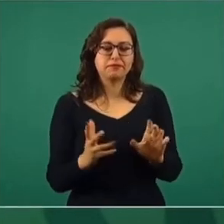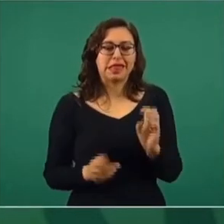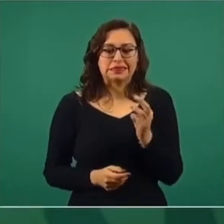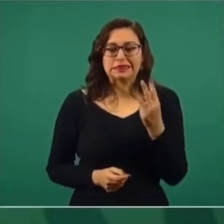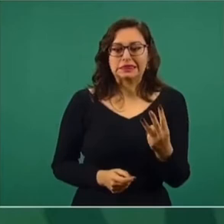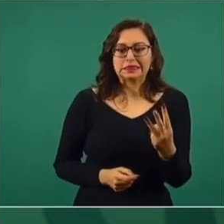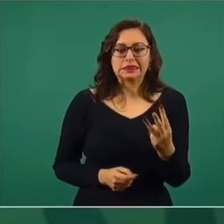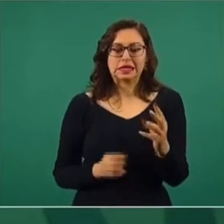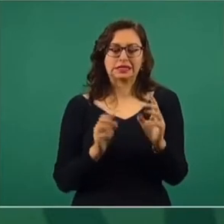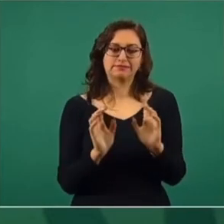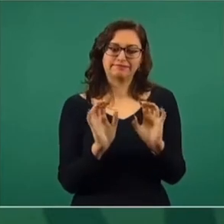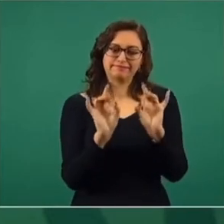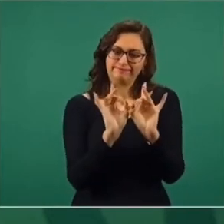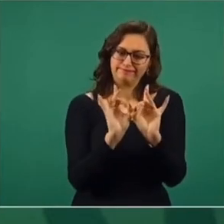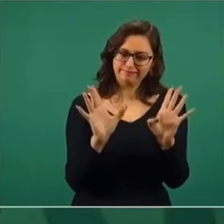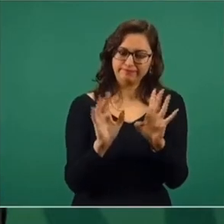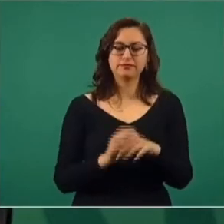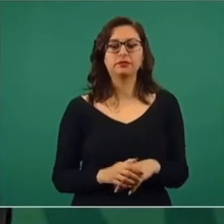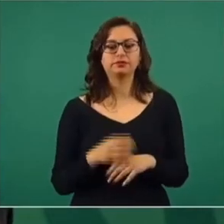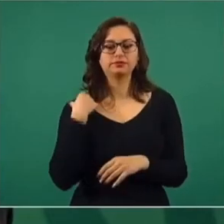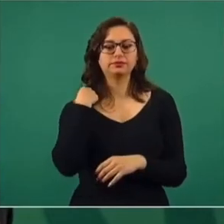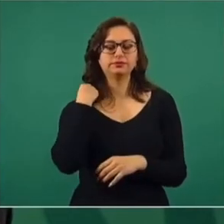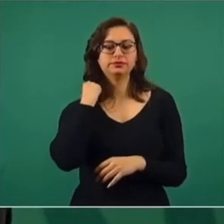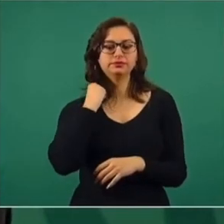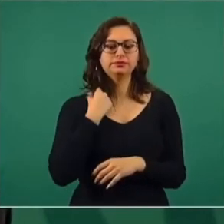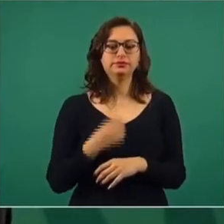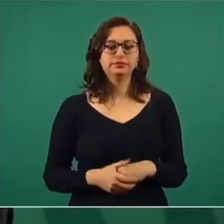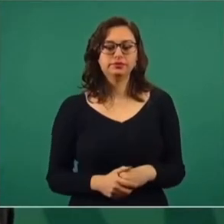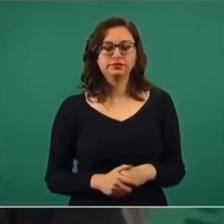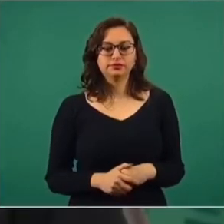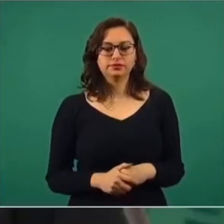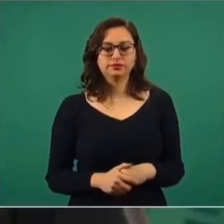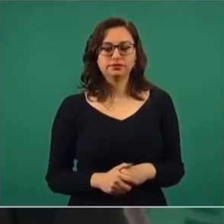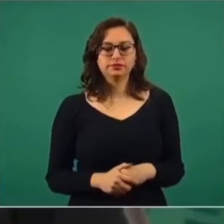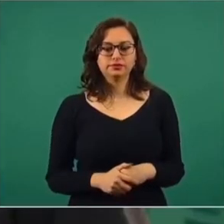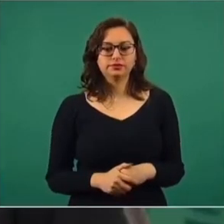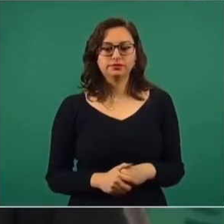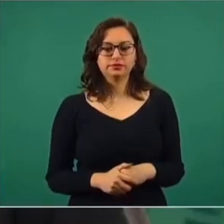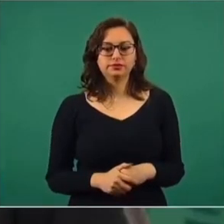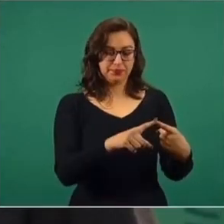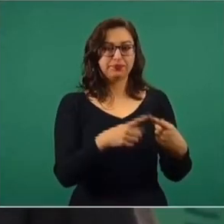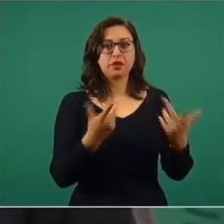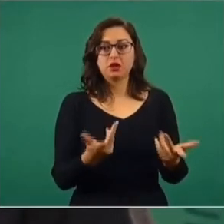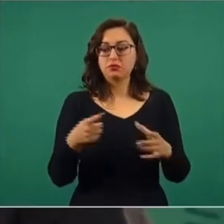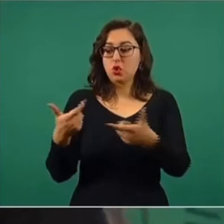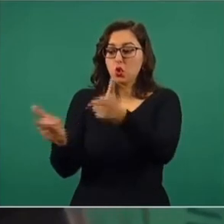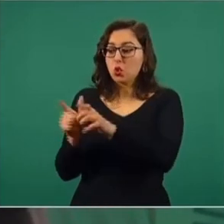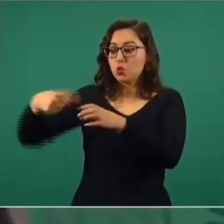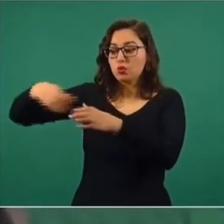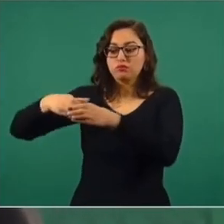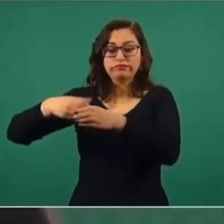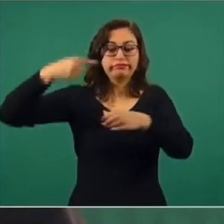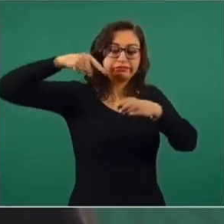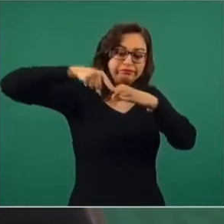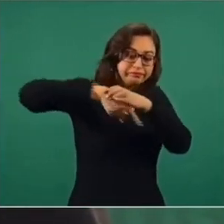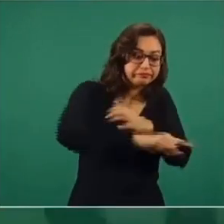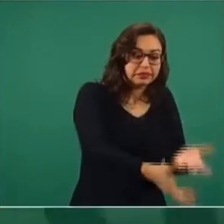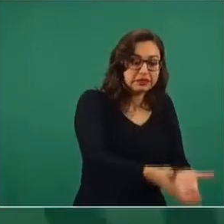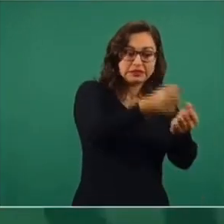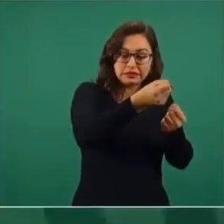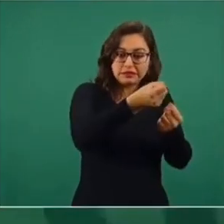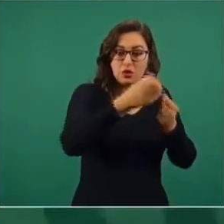situaciones especiales. Una, el riesgo que corren los rescatistas. Dos, el tiempo